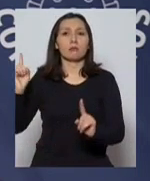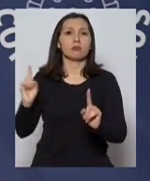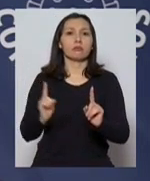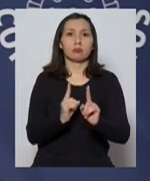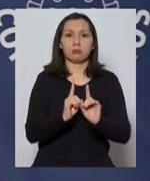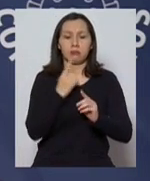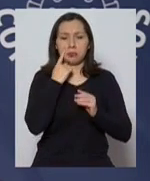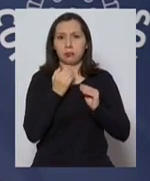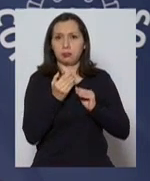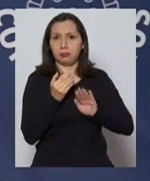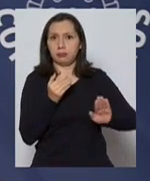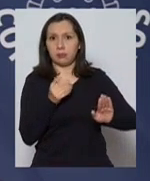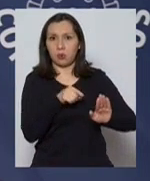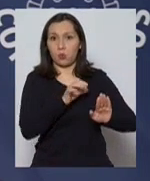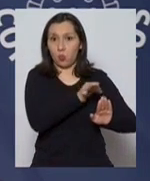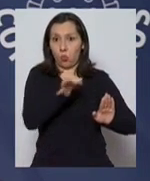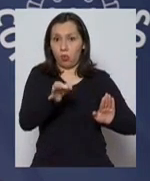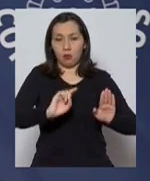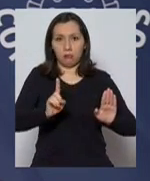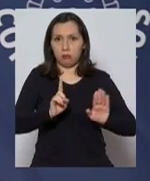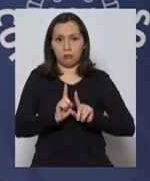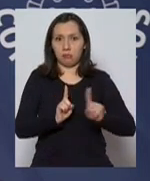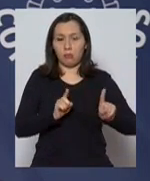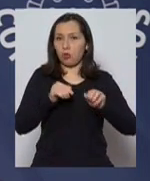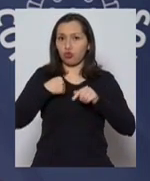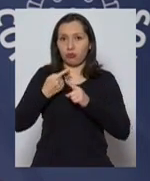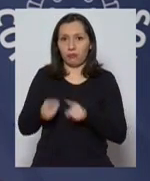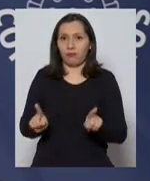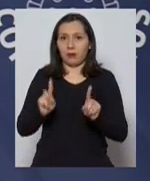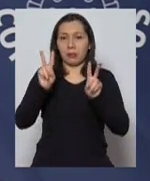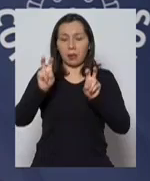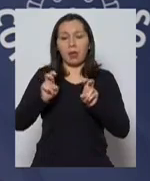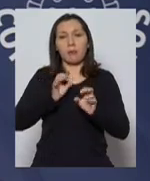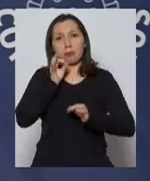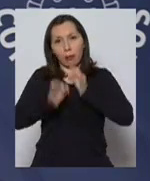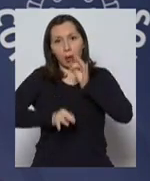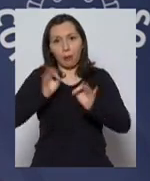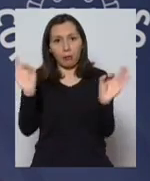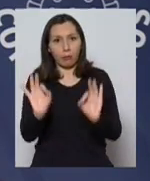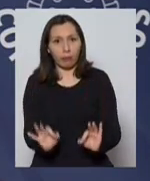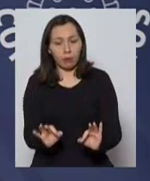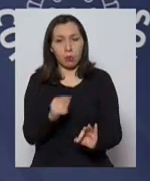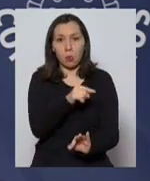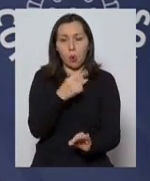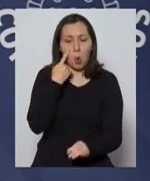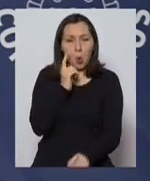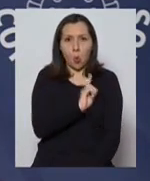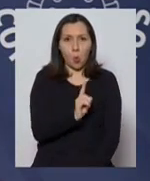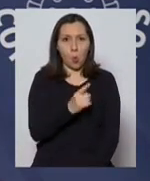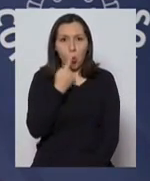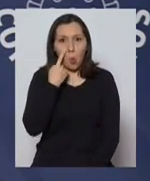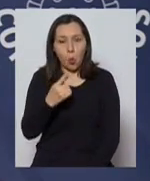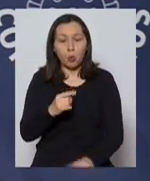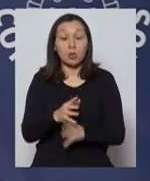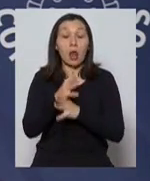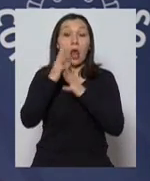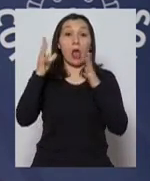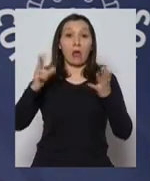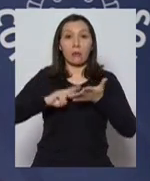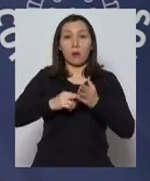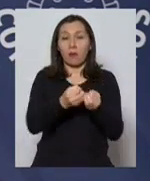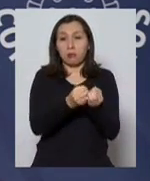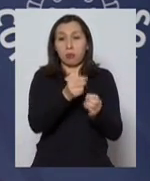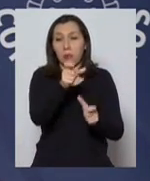absolutamente de sus dichos, de decir finalmente de que usted no conocía la magnitud del